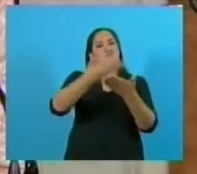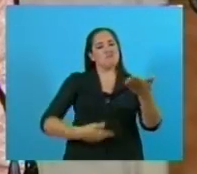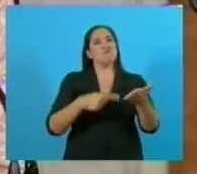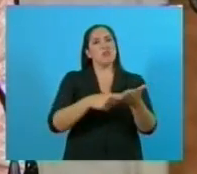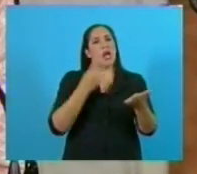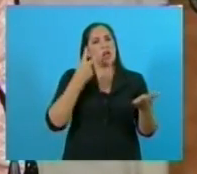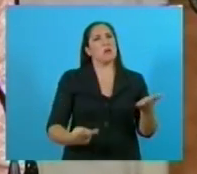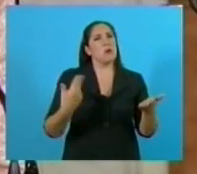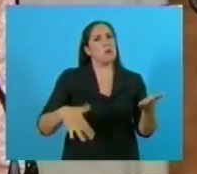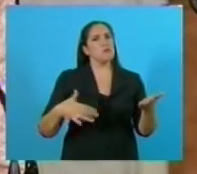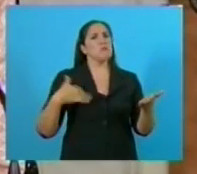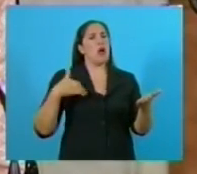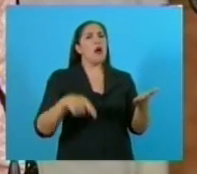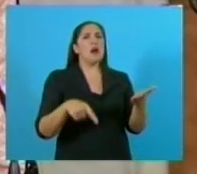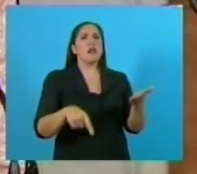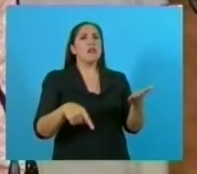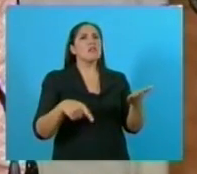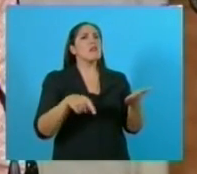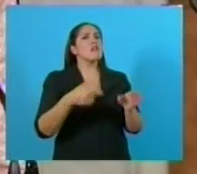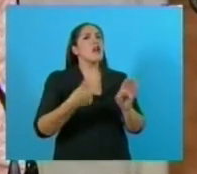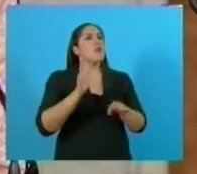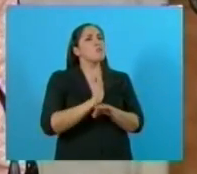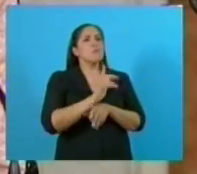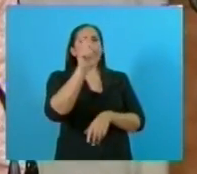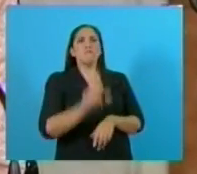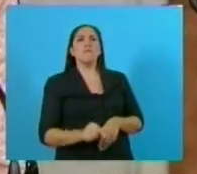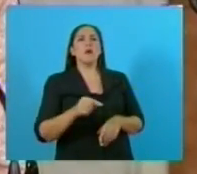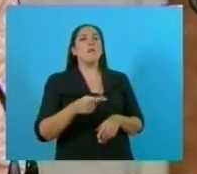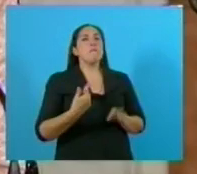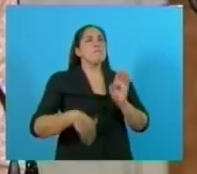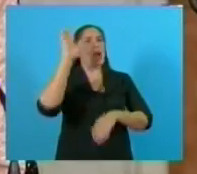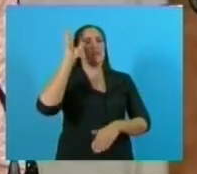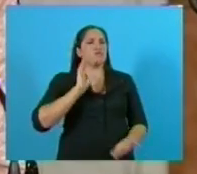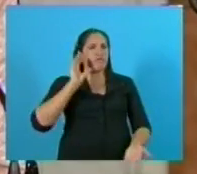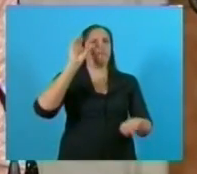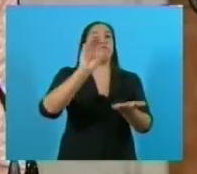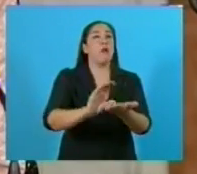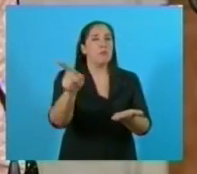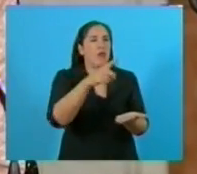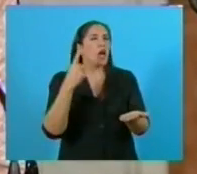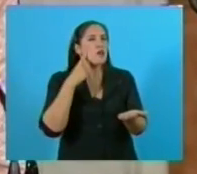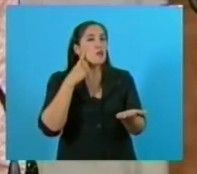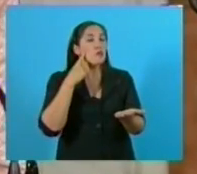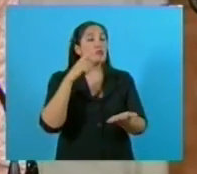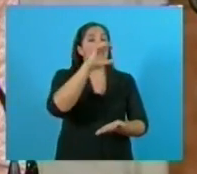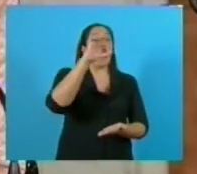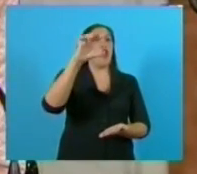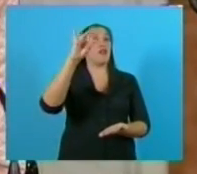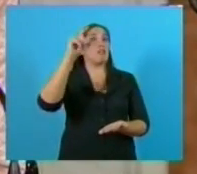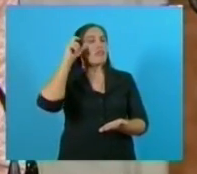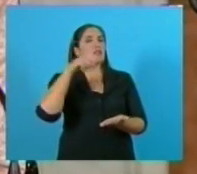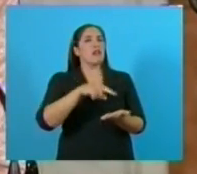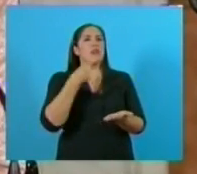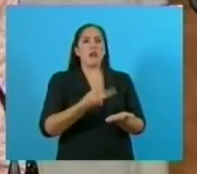reconoce a la Argentina por ser el mayor inversor, escuchen, el mayor